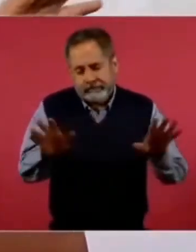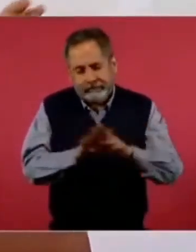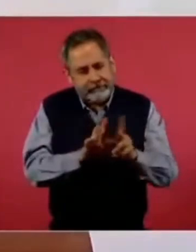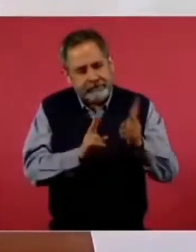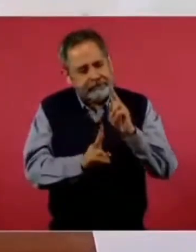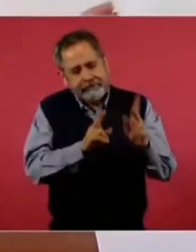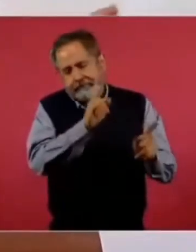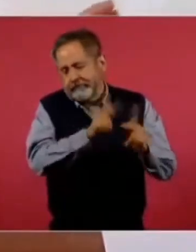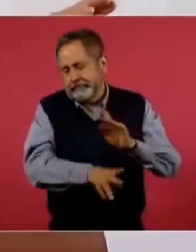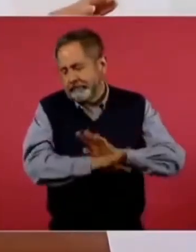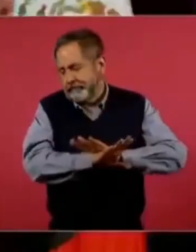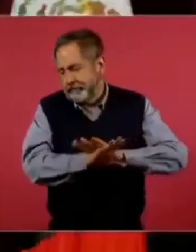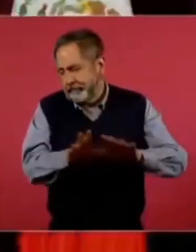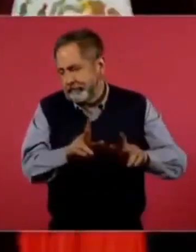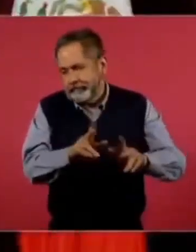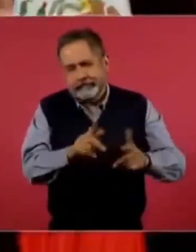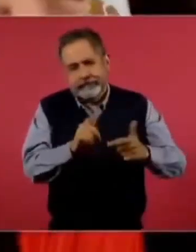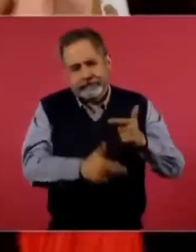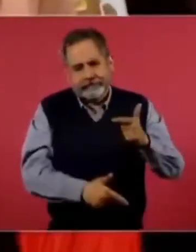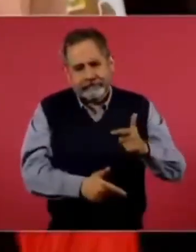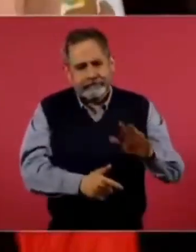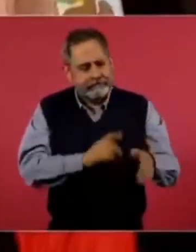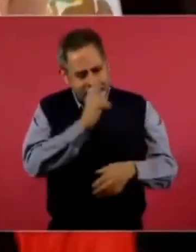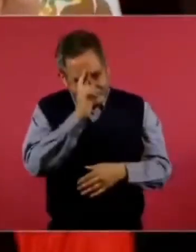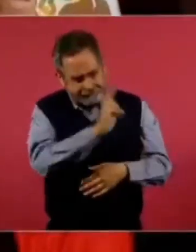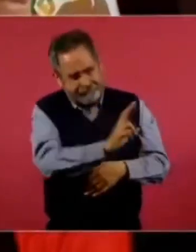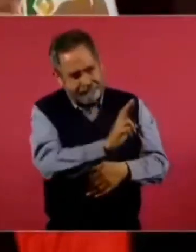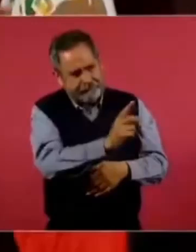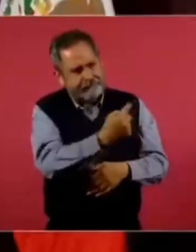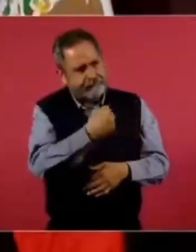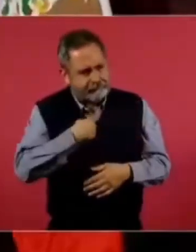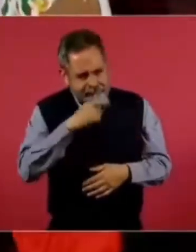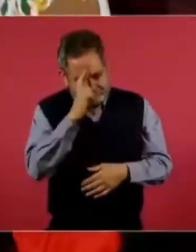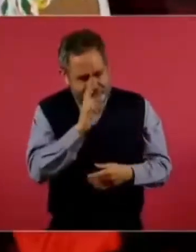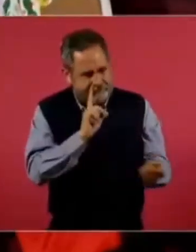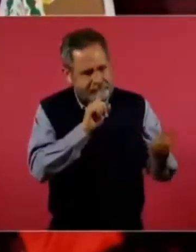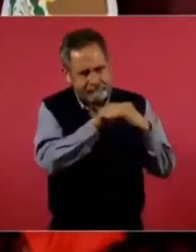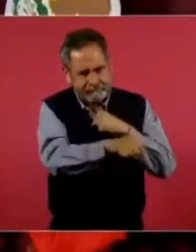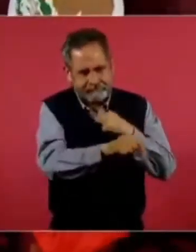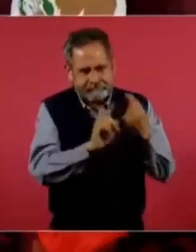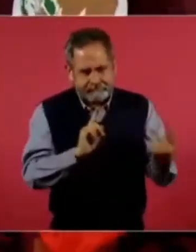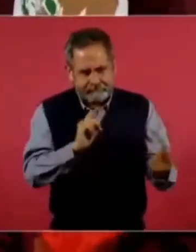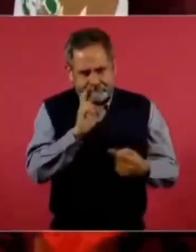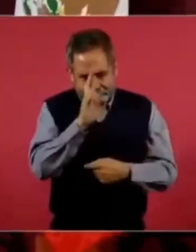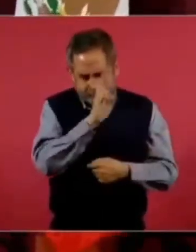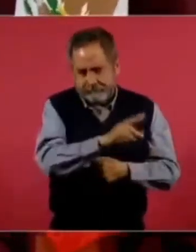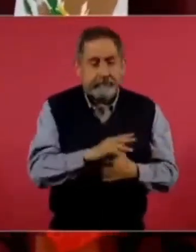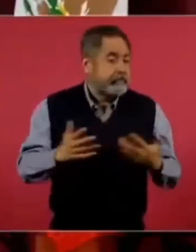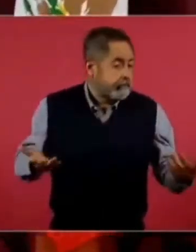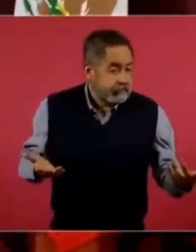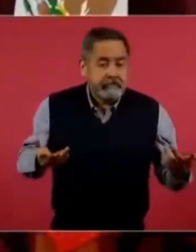hablamos, no hablamos, ya nos respetamos. Entonces, la gente mayor,